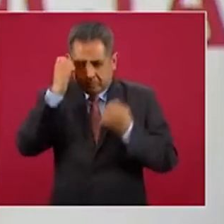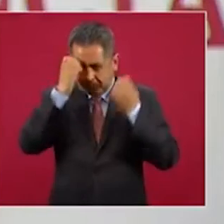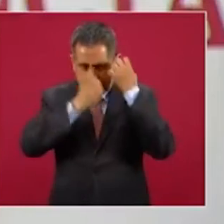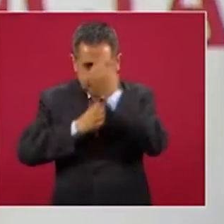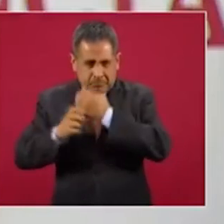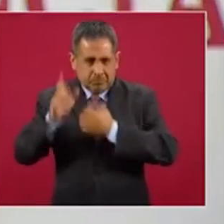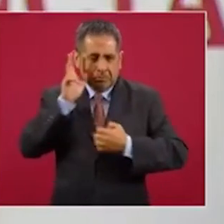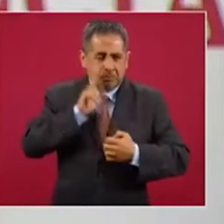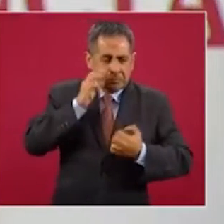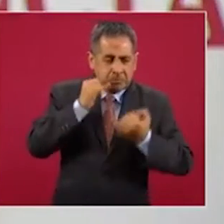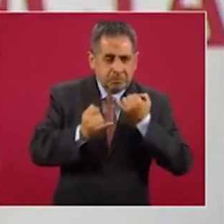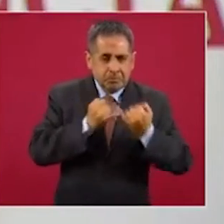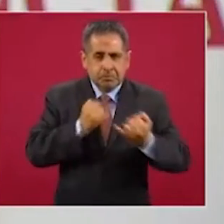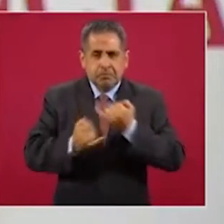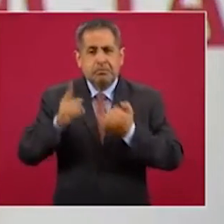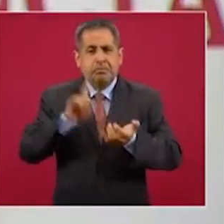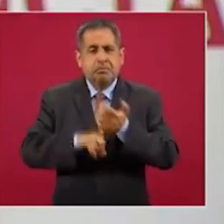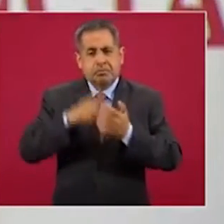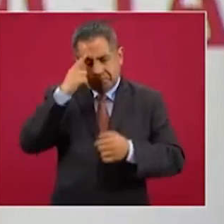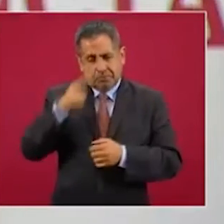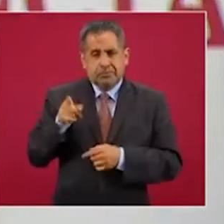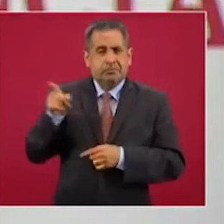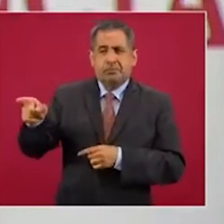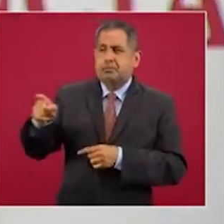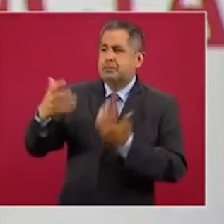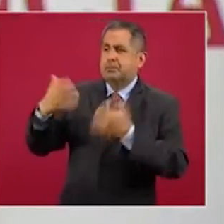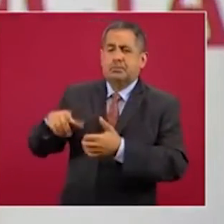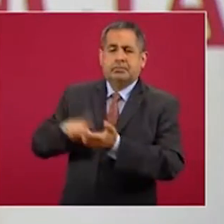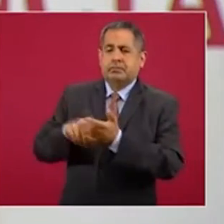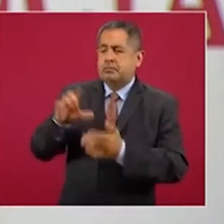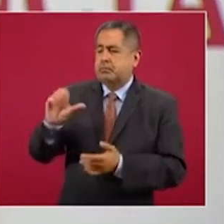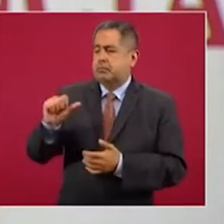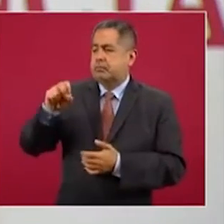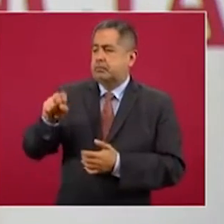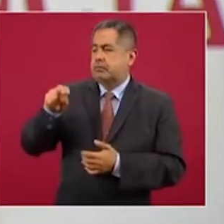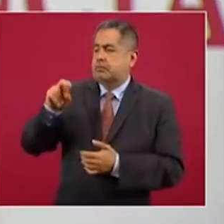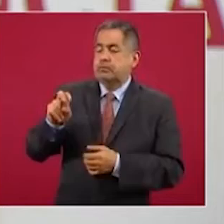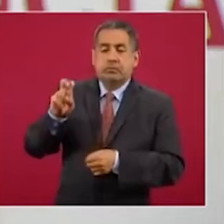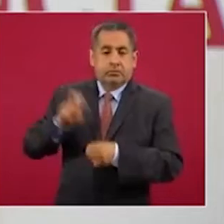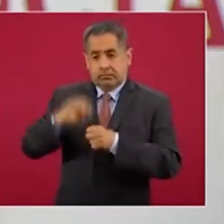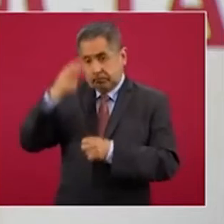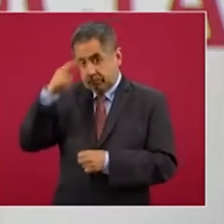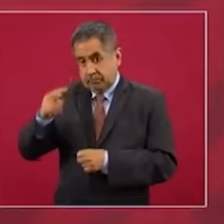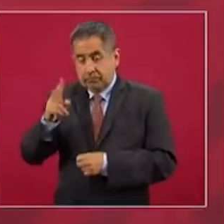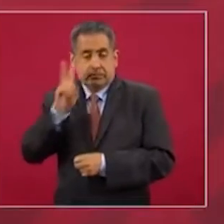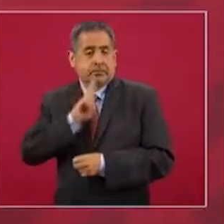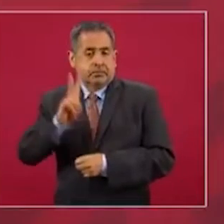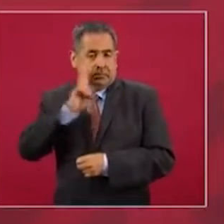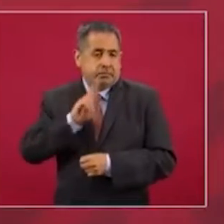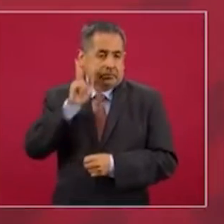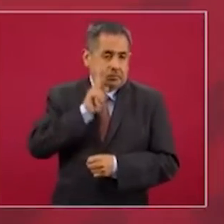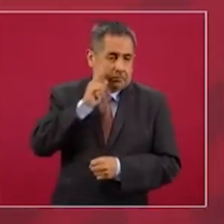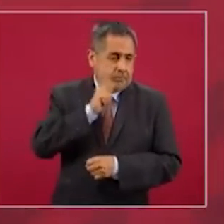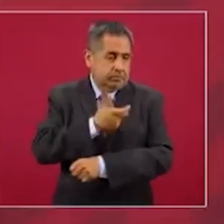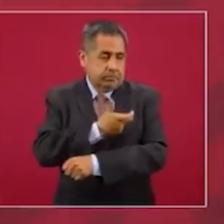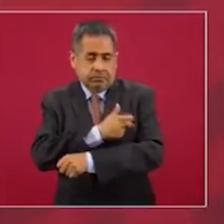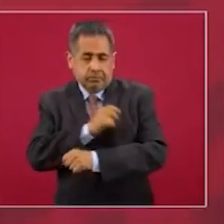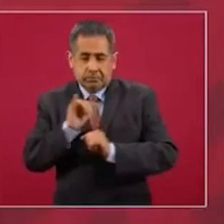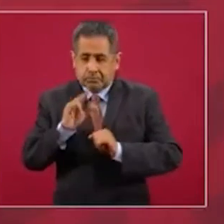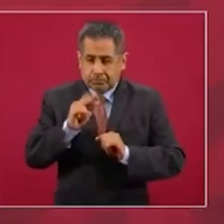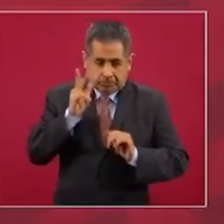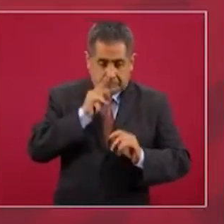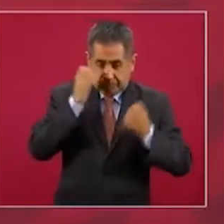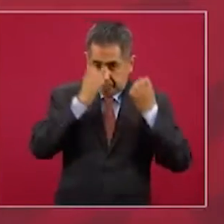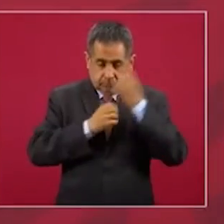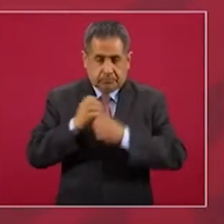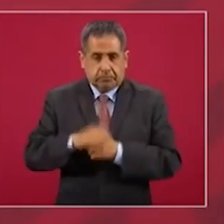El titular de la Secretaría de Relaciones Exteriores, Marcelo Ebrard, anunció la llegada a México de los primeros lotes de la vacuna contra el coronavirus